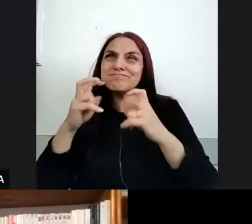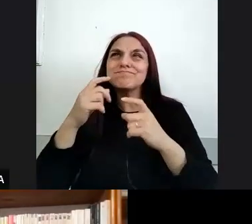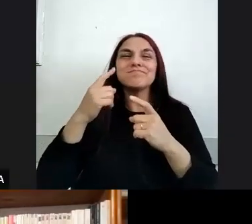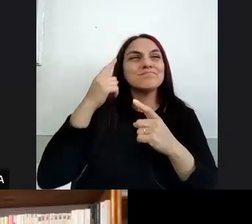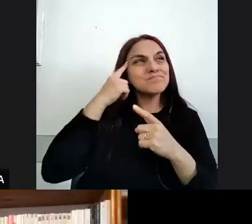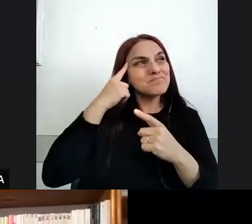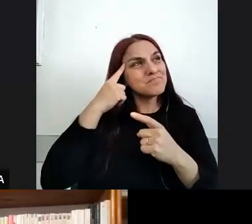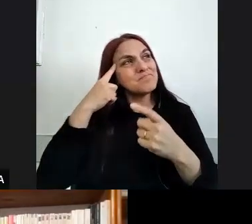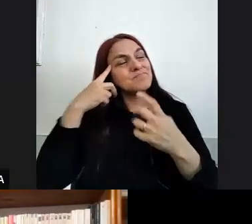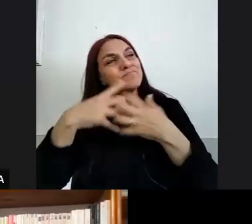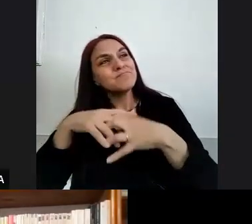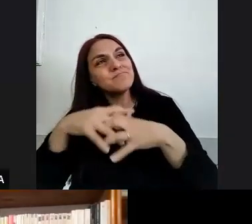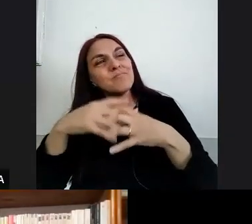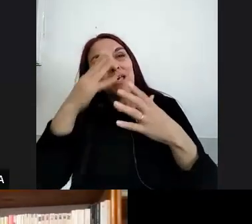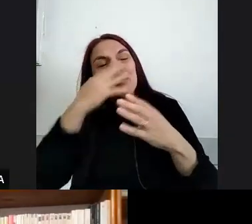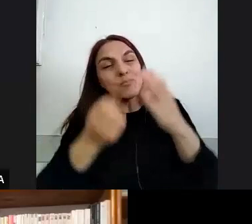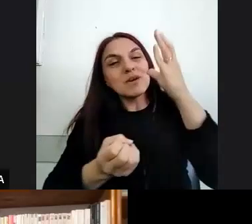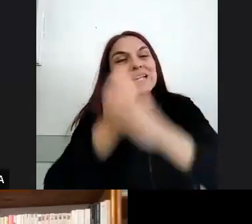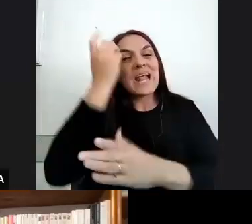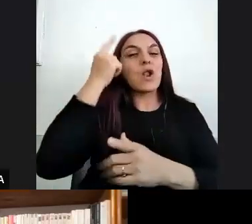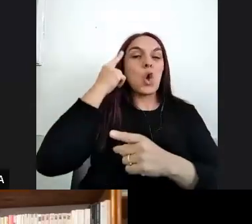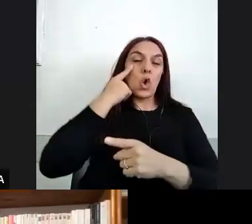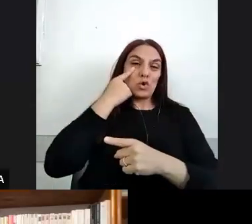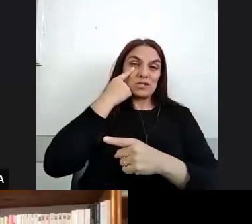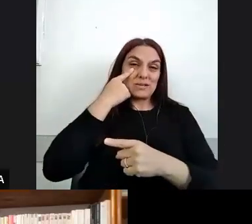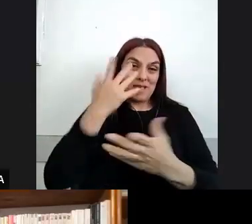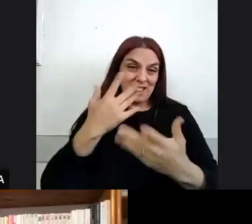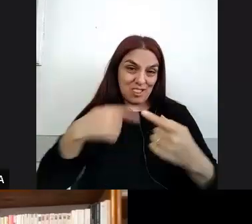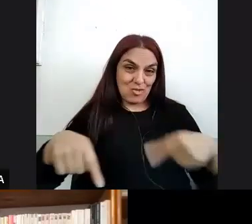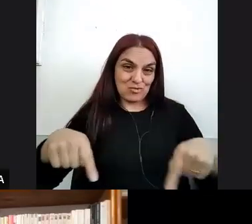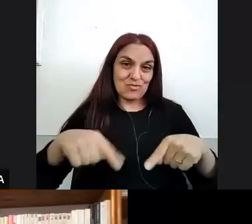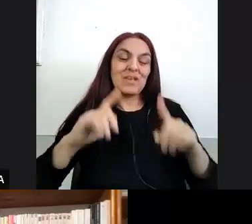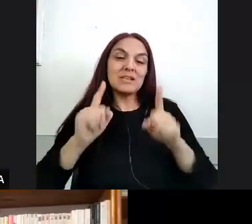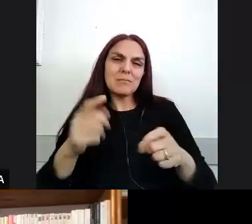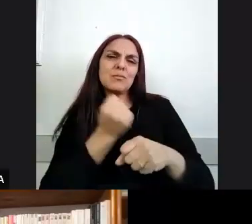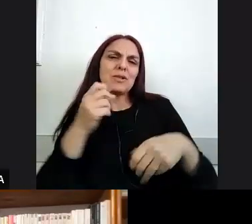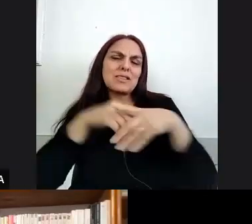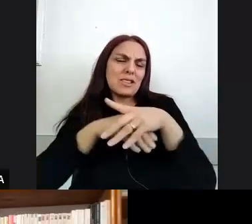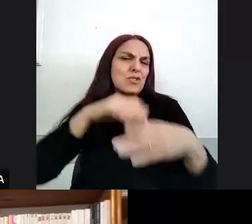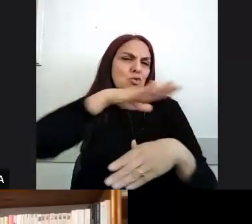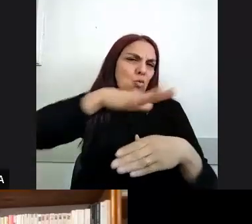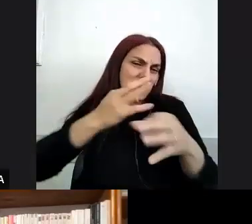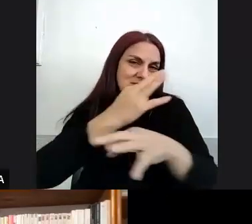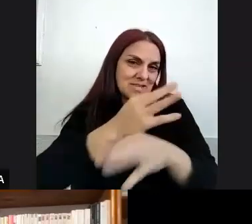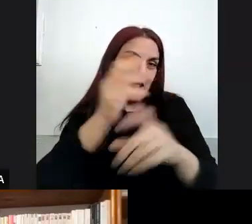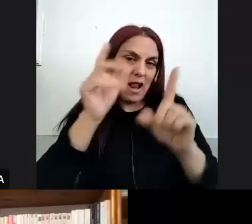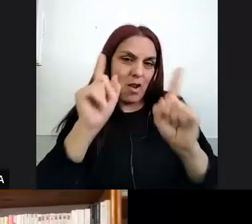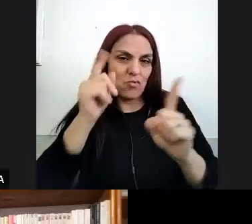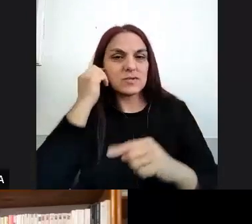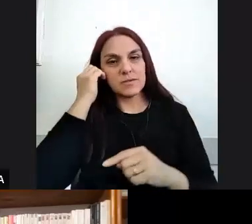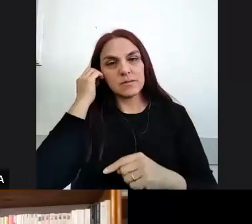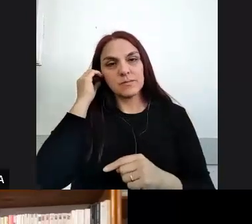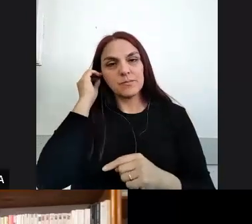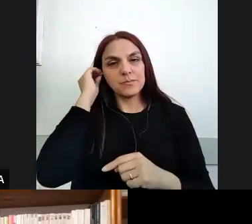que luego seguramente son importantes en los espacios de formación docente en ese sentido digamos hay